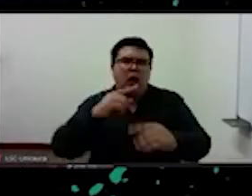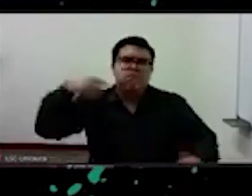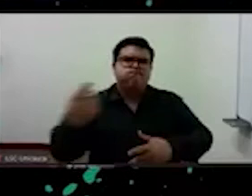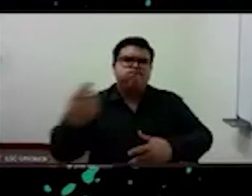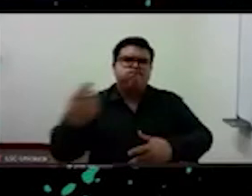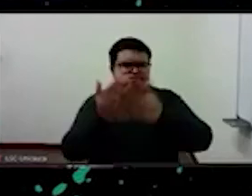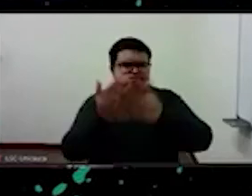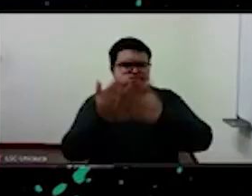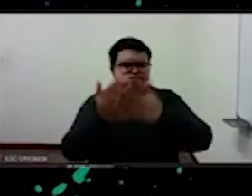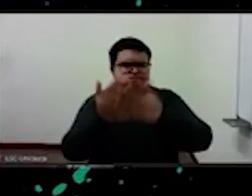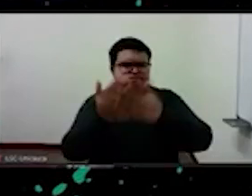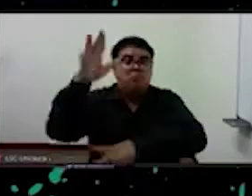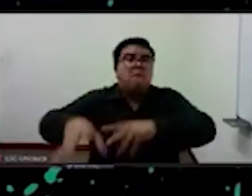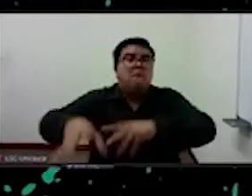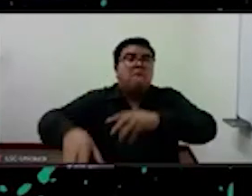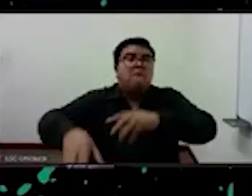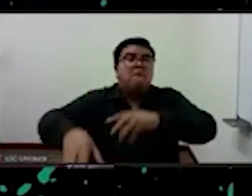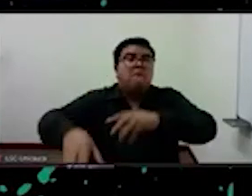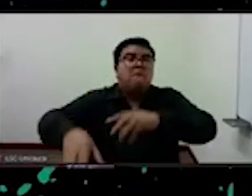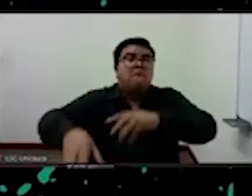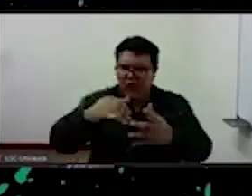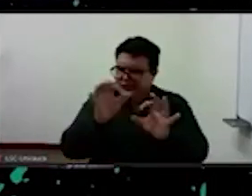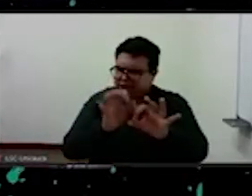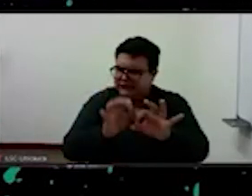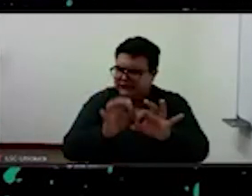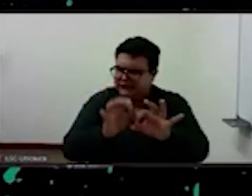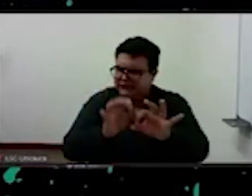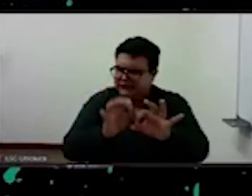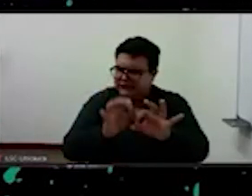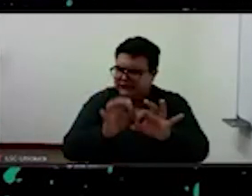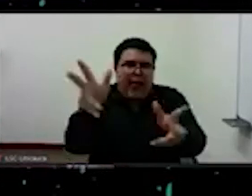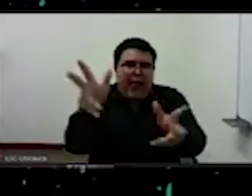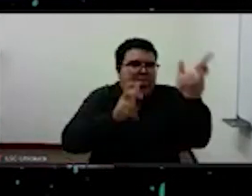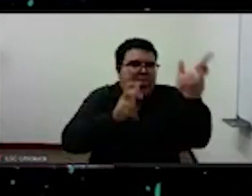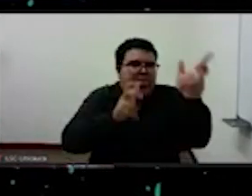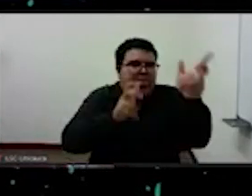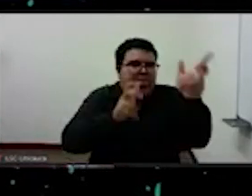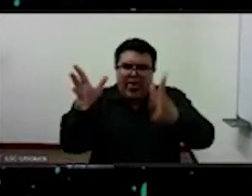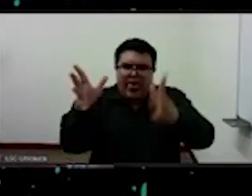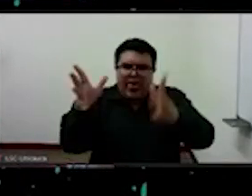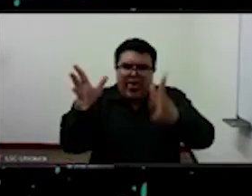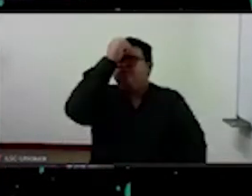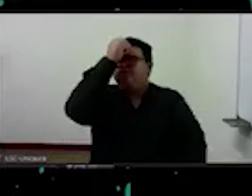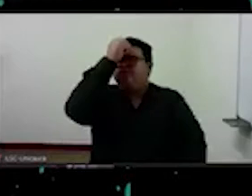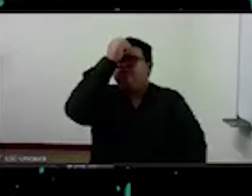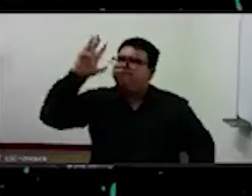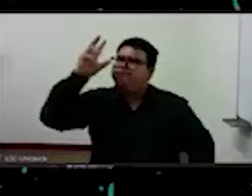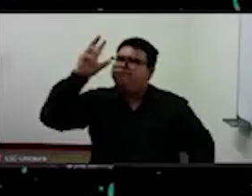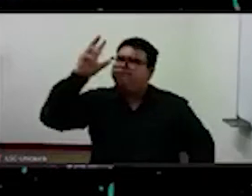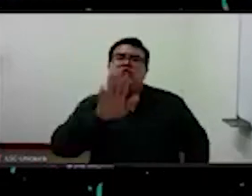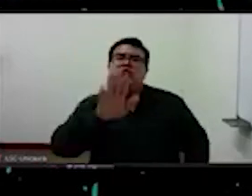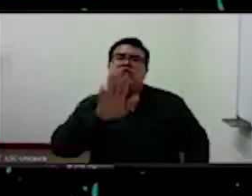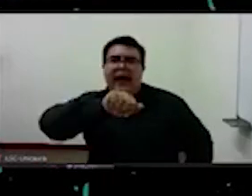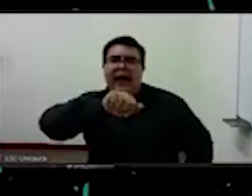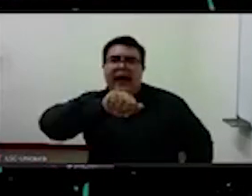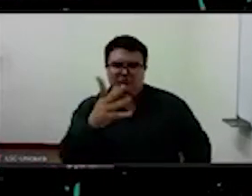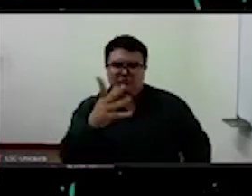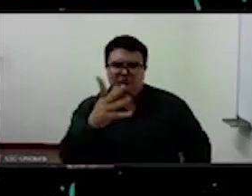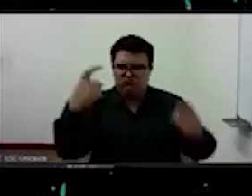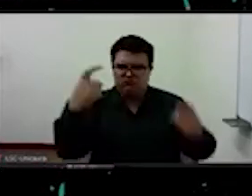particularmente en la concepción misma de la inteligencia artificial hay un